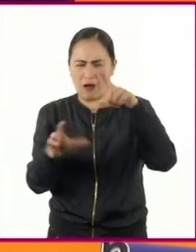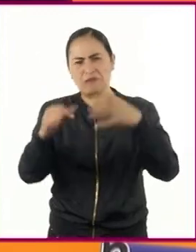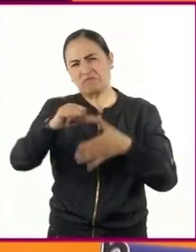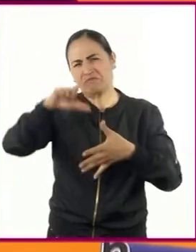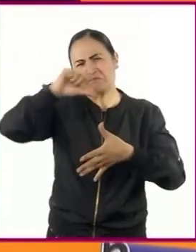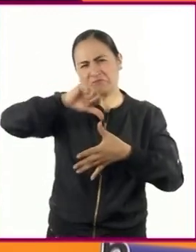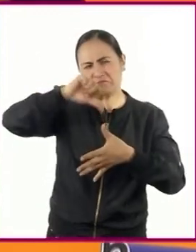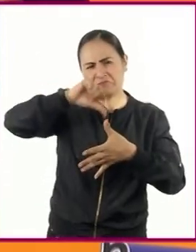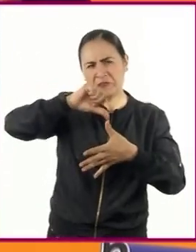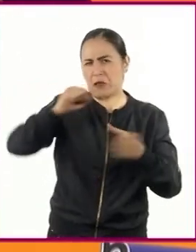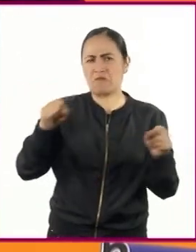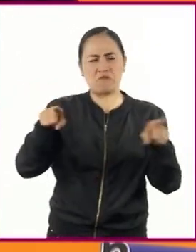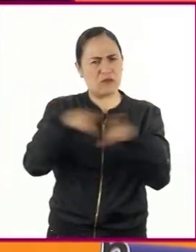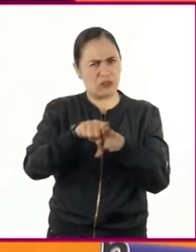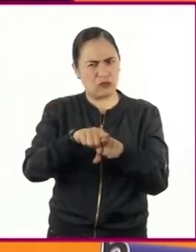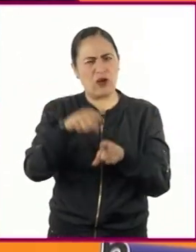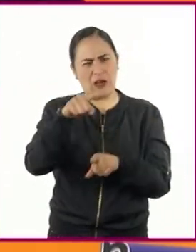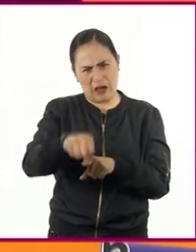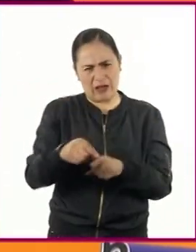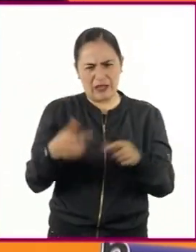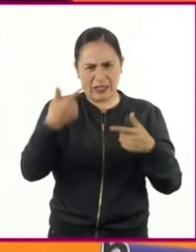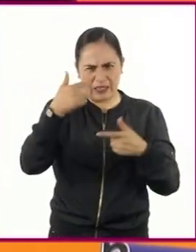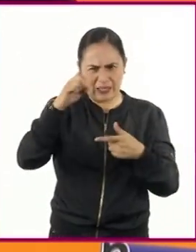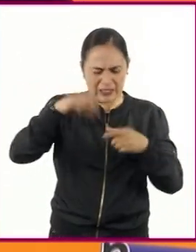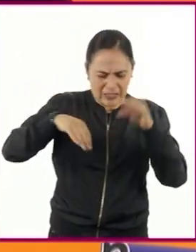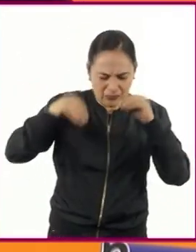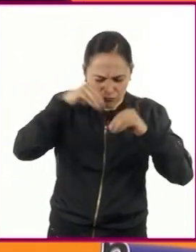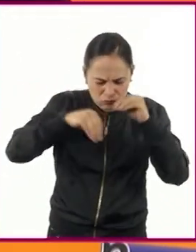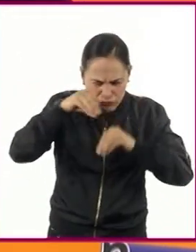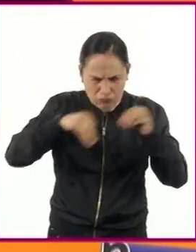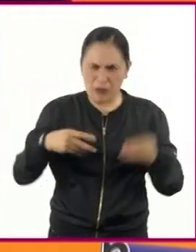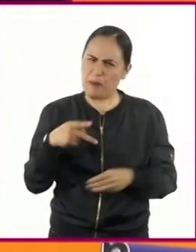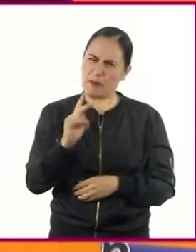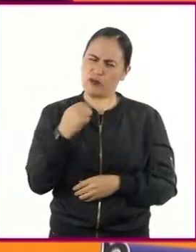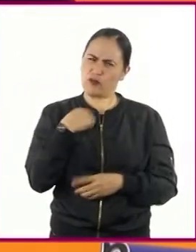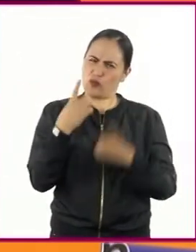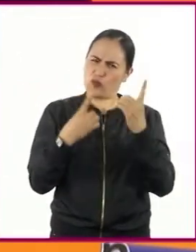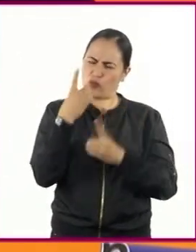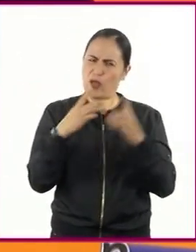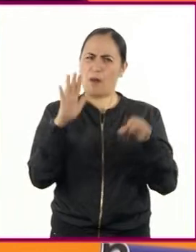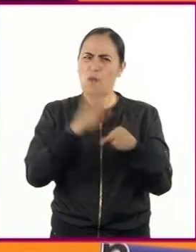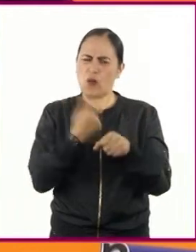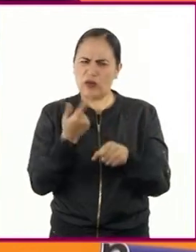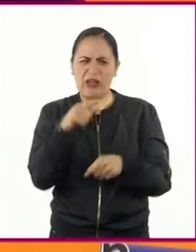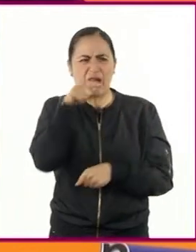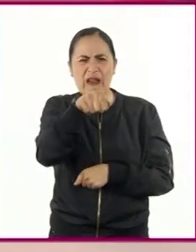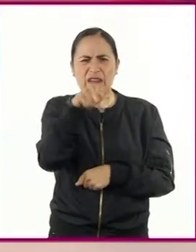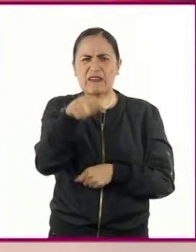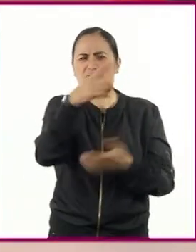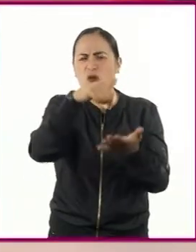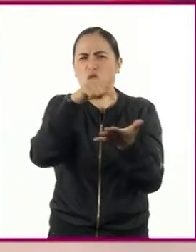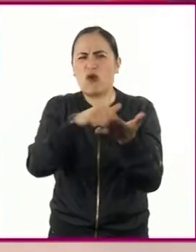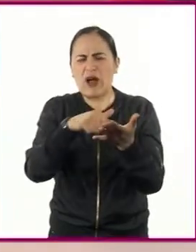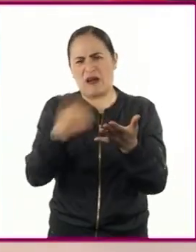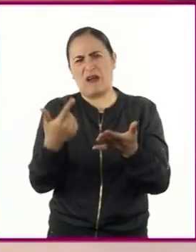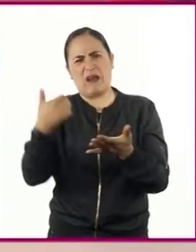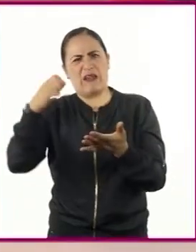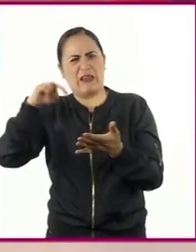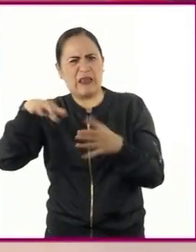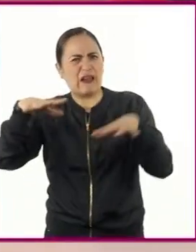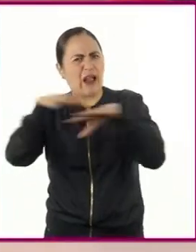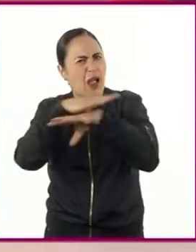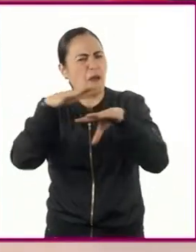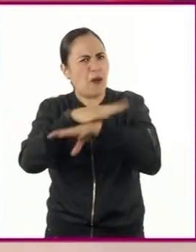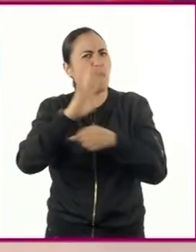producto transgénico. Pero tengo la duda, ¿por qué se tuvo que modificar genéticamente en esos lugares? Tengo